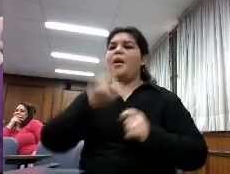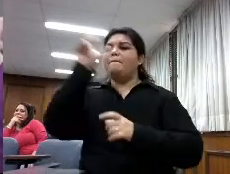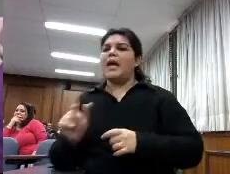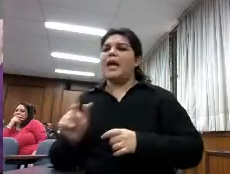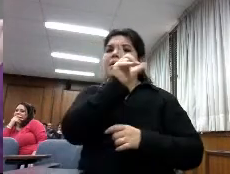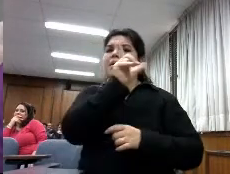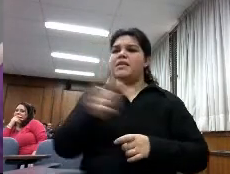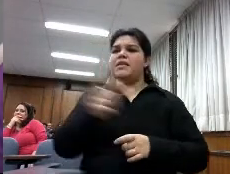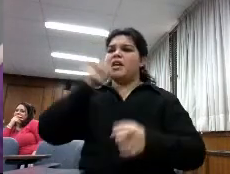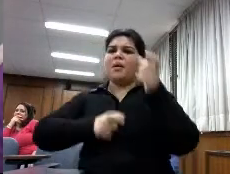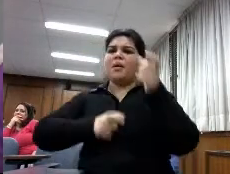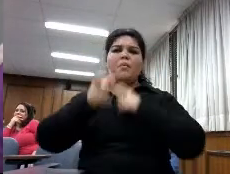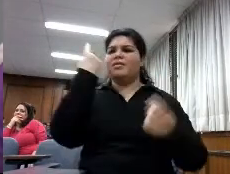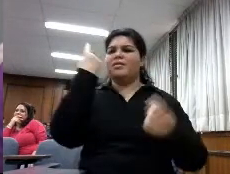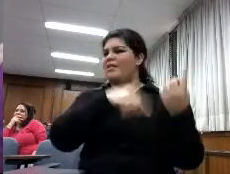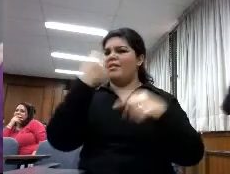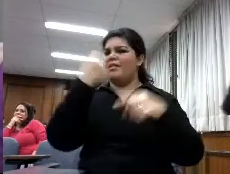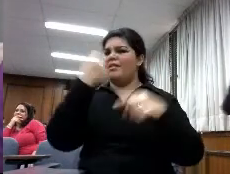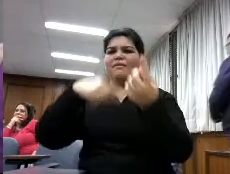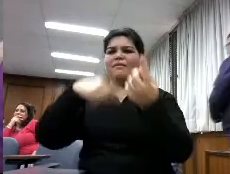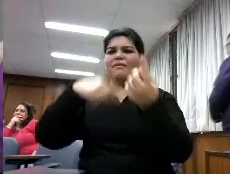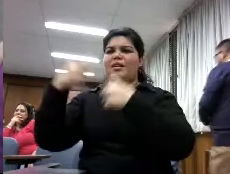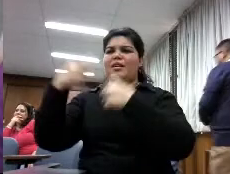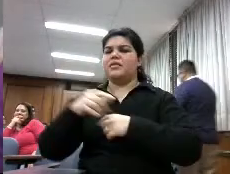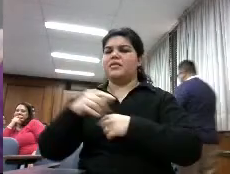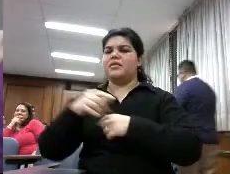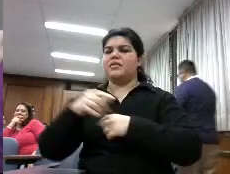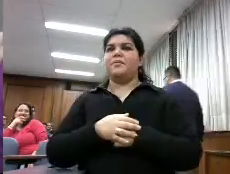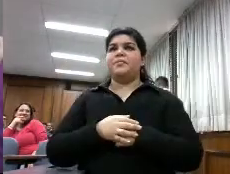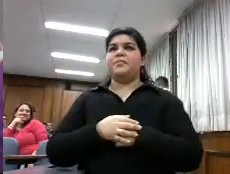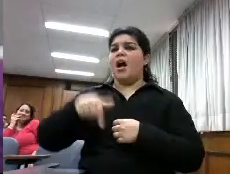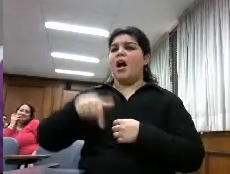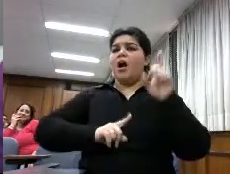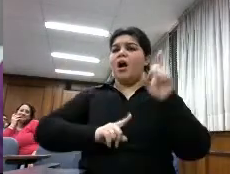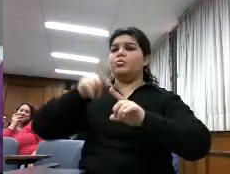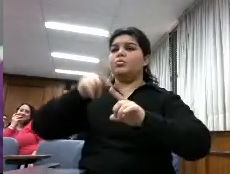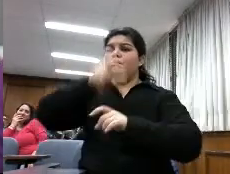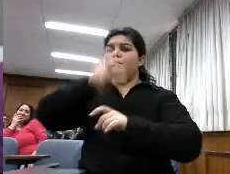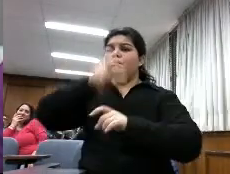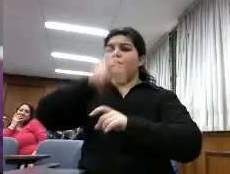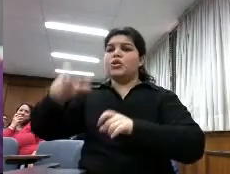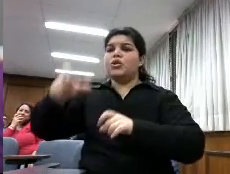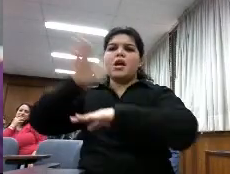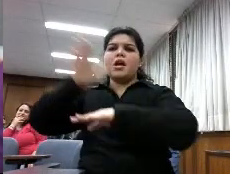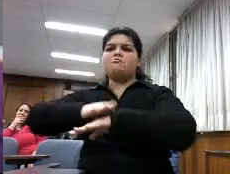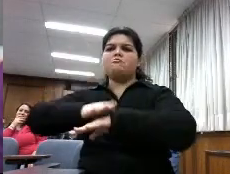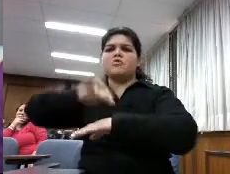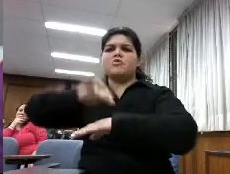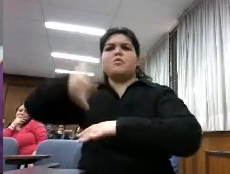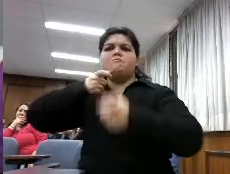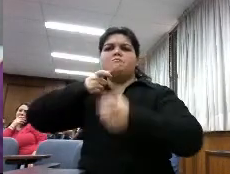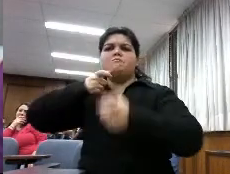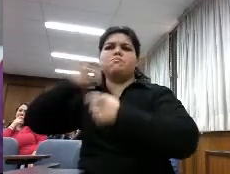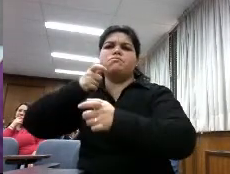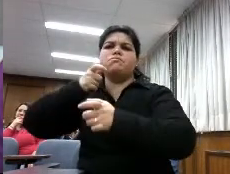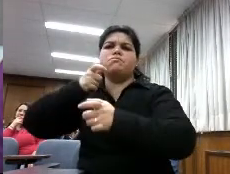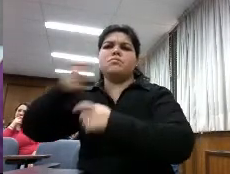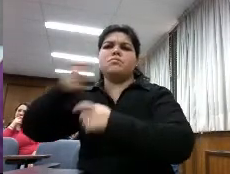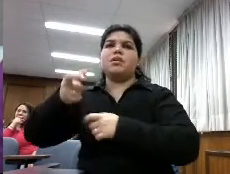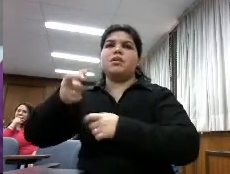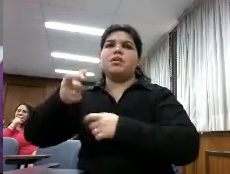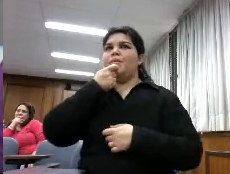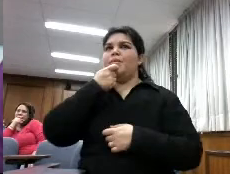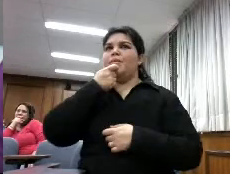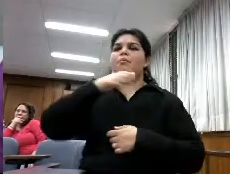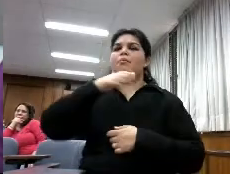desde los propios países hubo gente más comprometida que efectivamente como el caso de México Perú